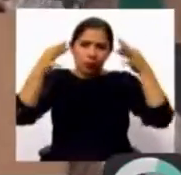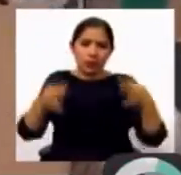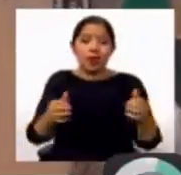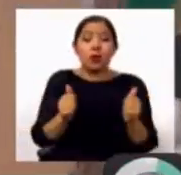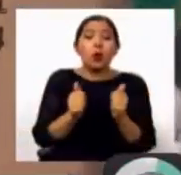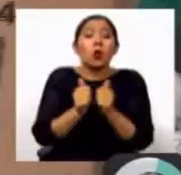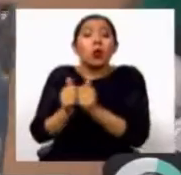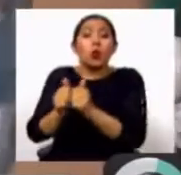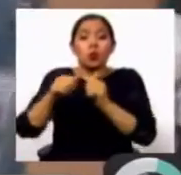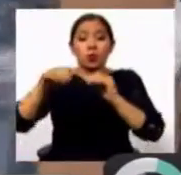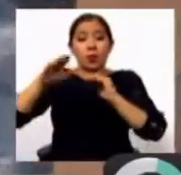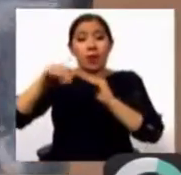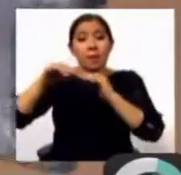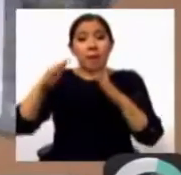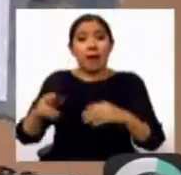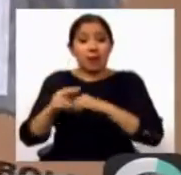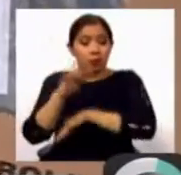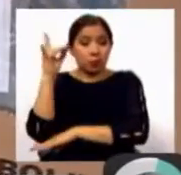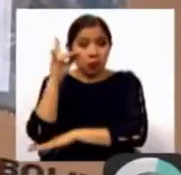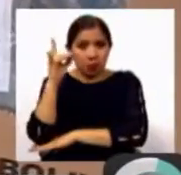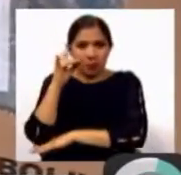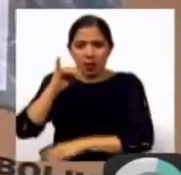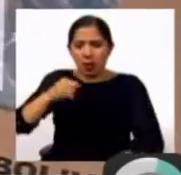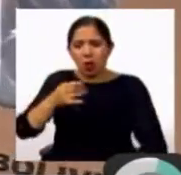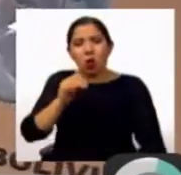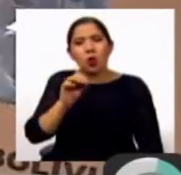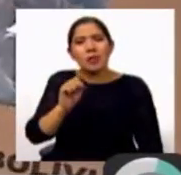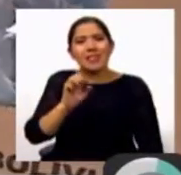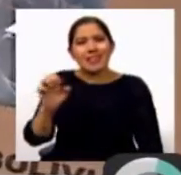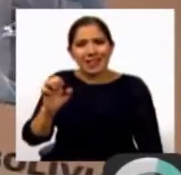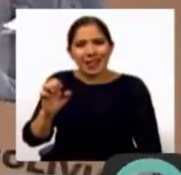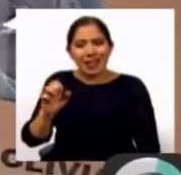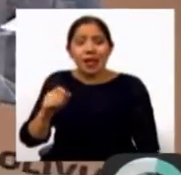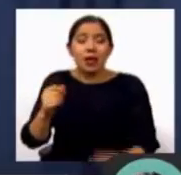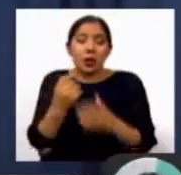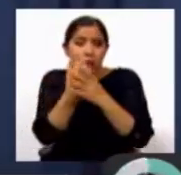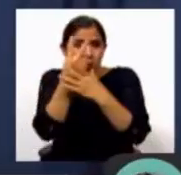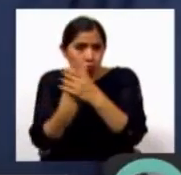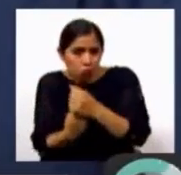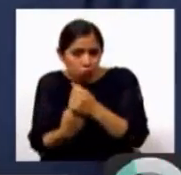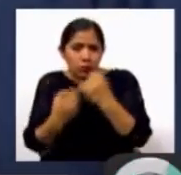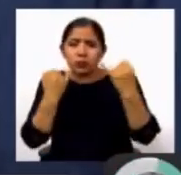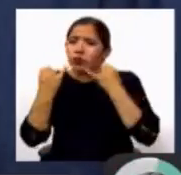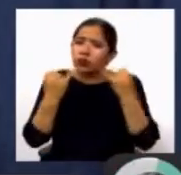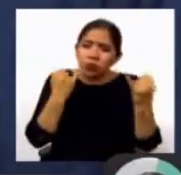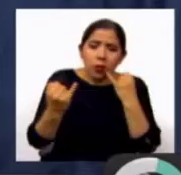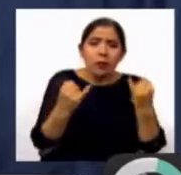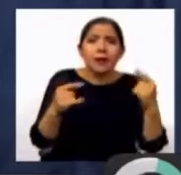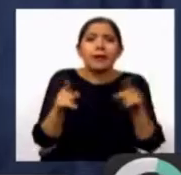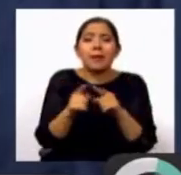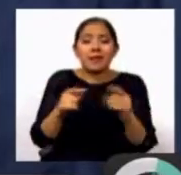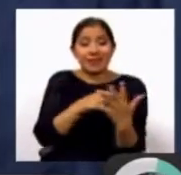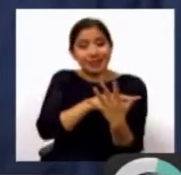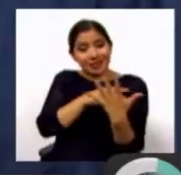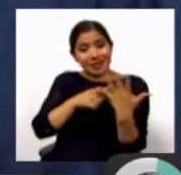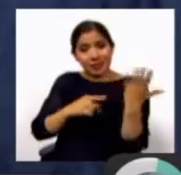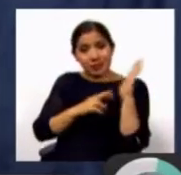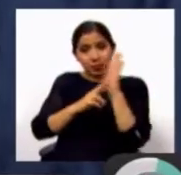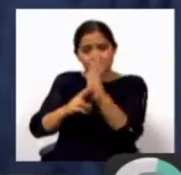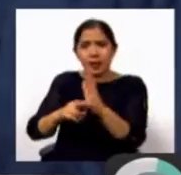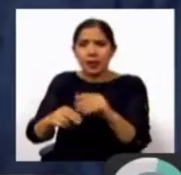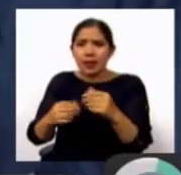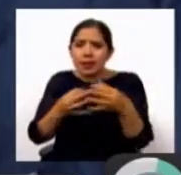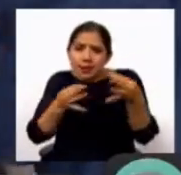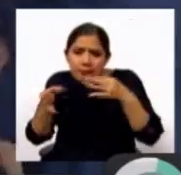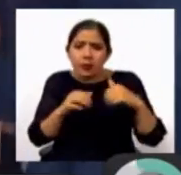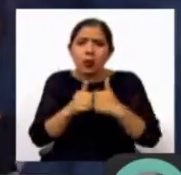del embajador nacional ante esa instancia, José Alberto González, donde se detalló el acompañamiento que harán al proceso de validación de los